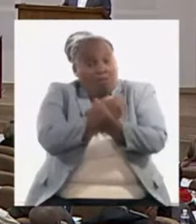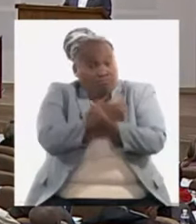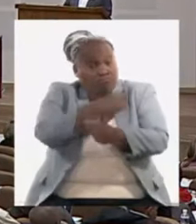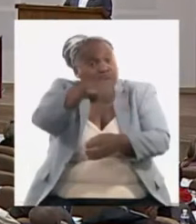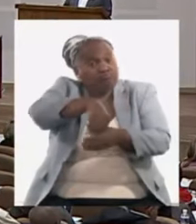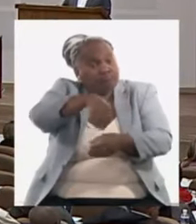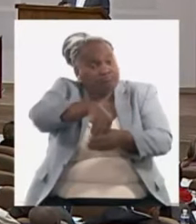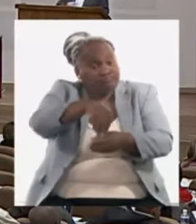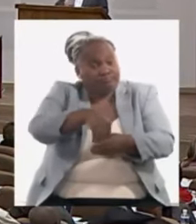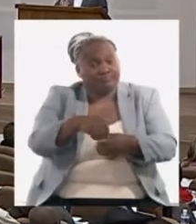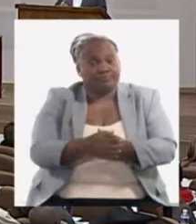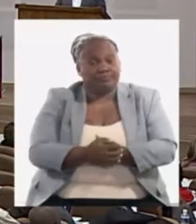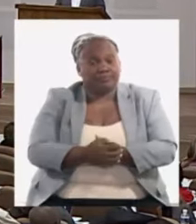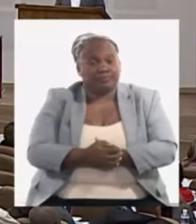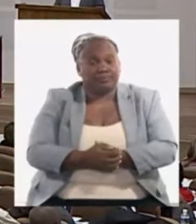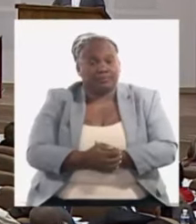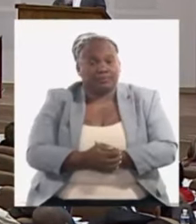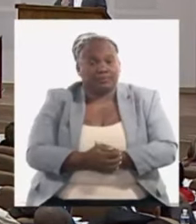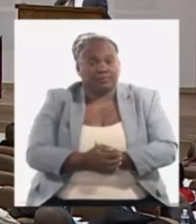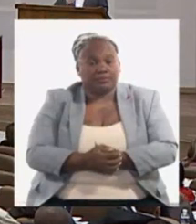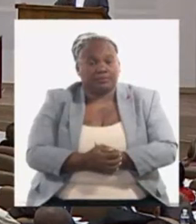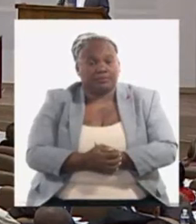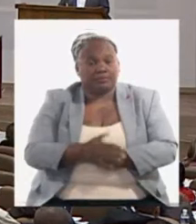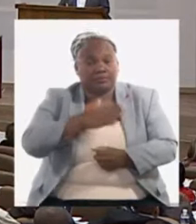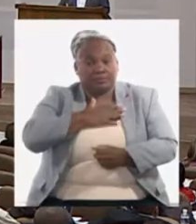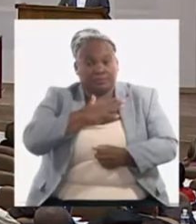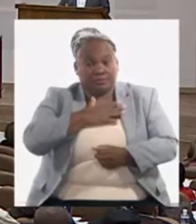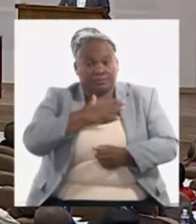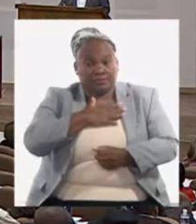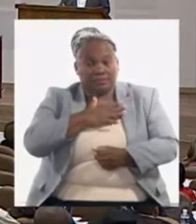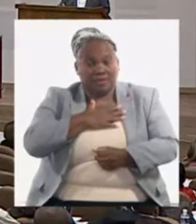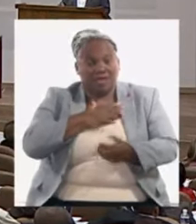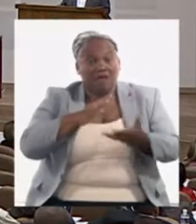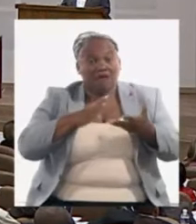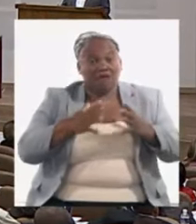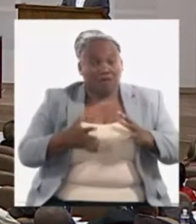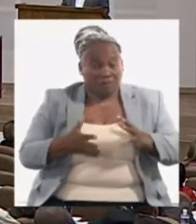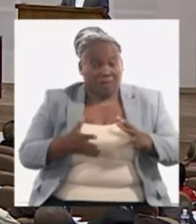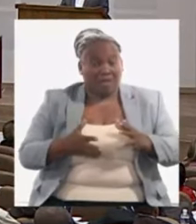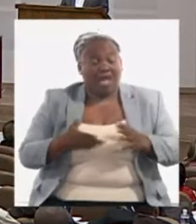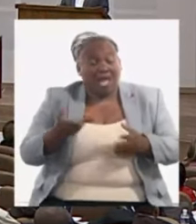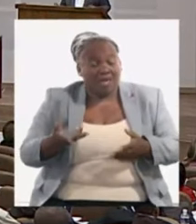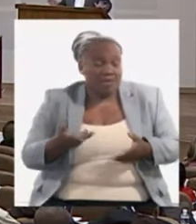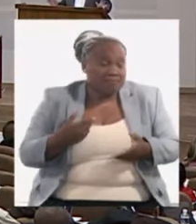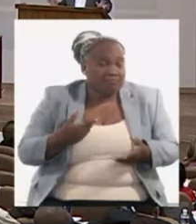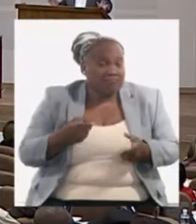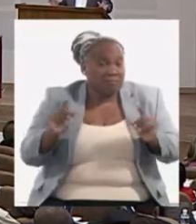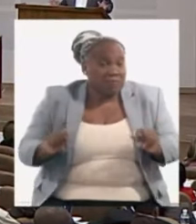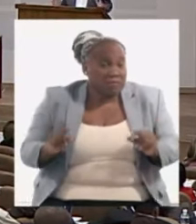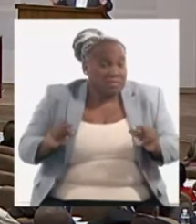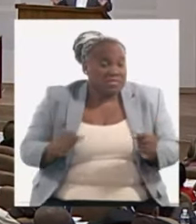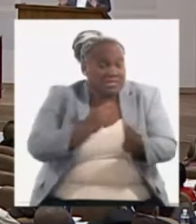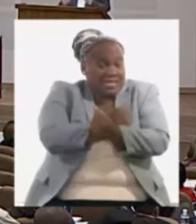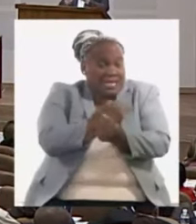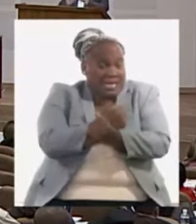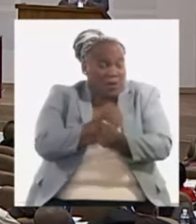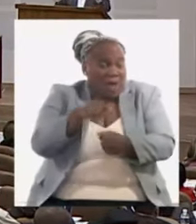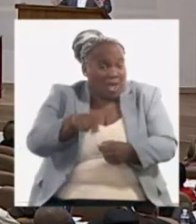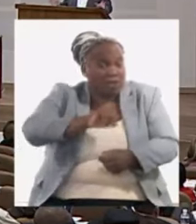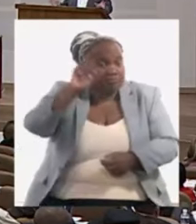con riesgos nuestra en nuestra capacidad de minimizar esos riesgos está al éxito pero no podemos seguir